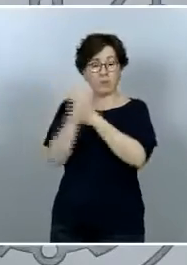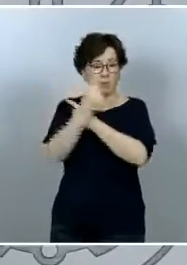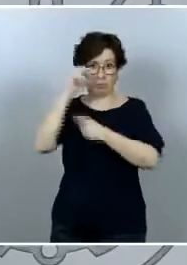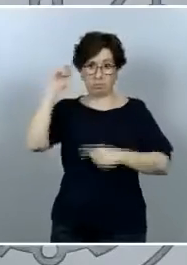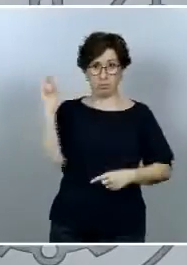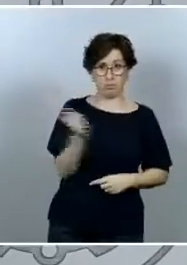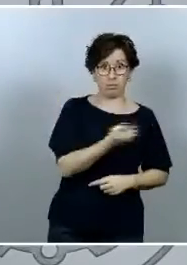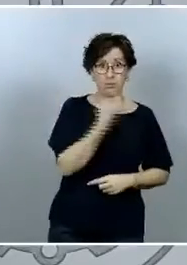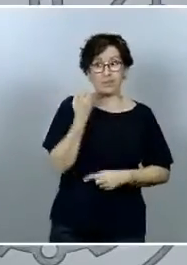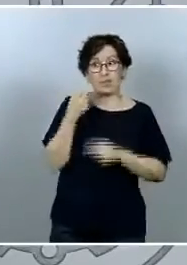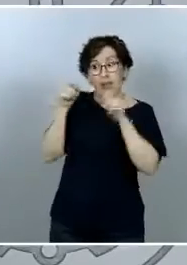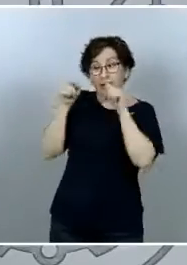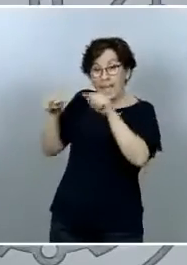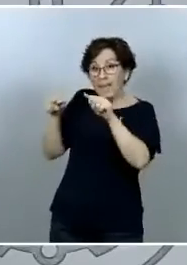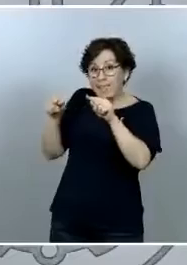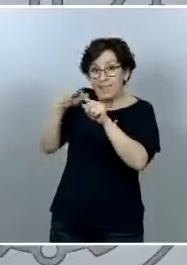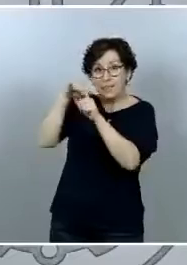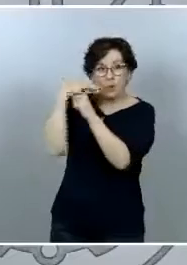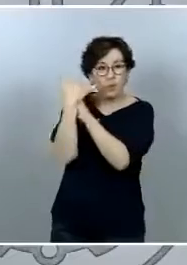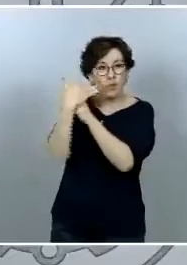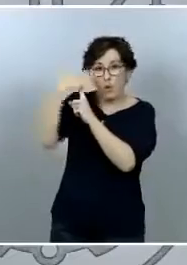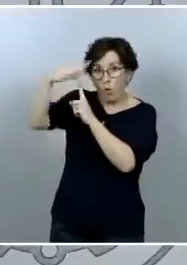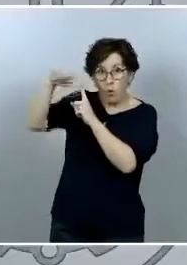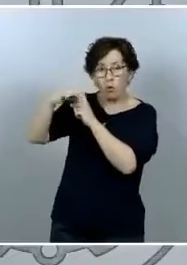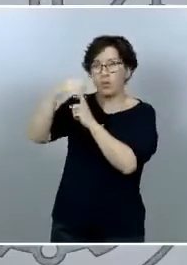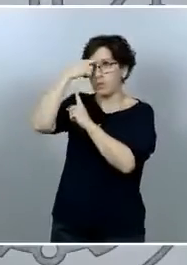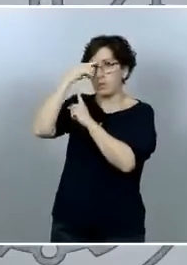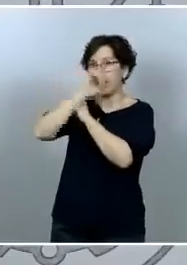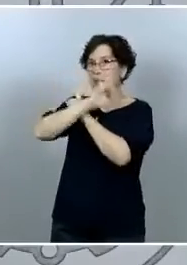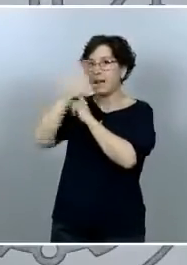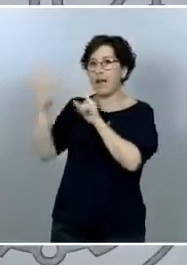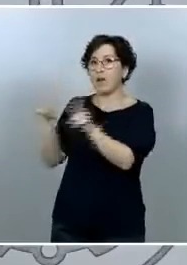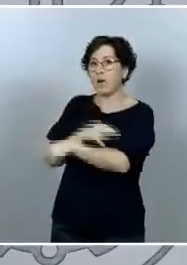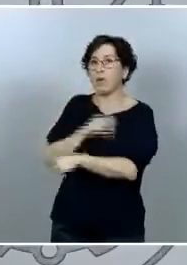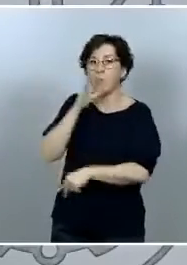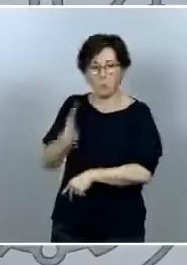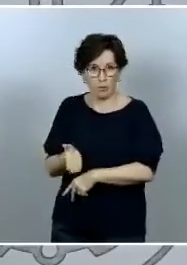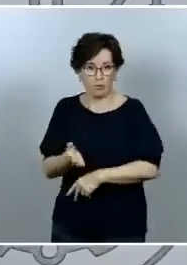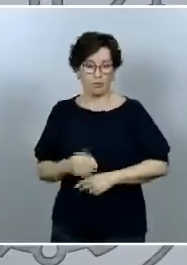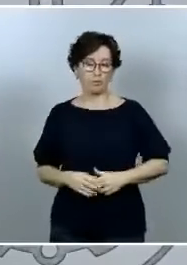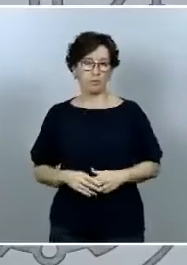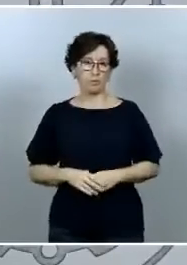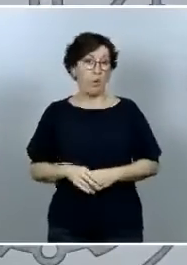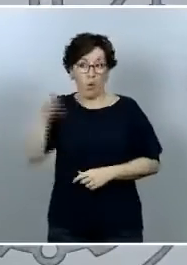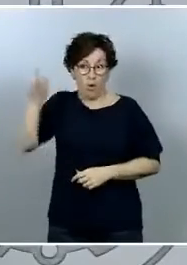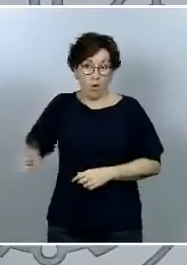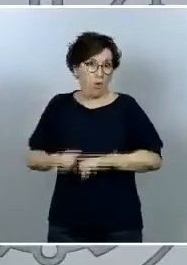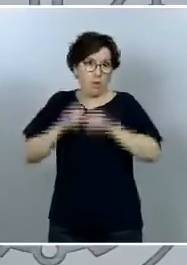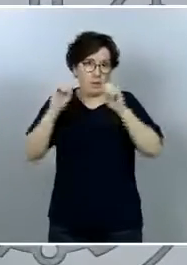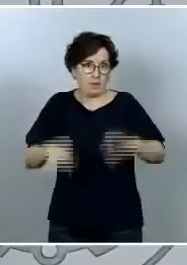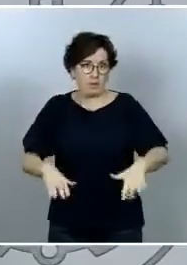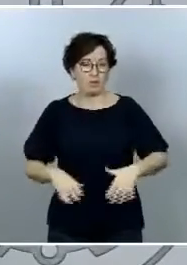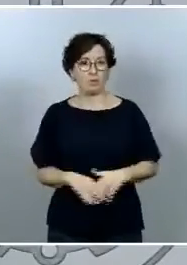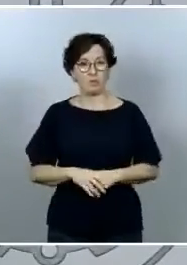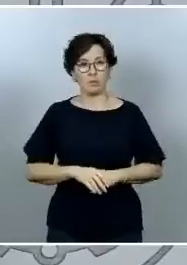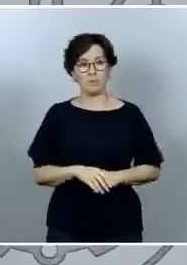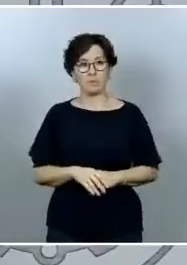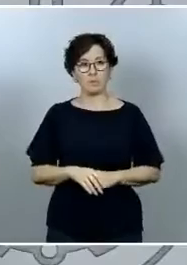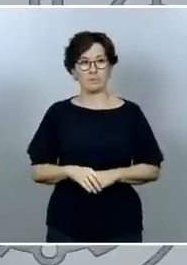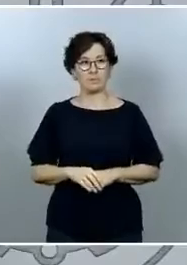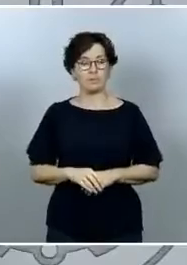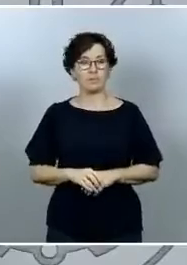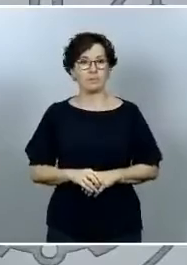contexto y solo en ese contexto donde hay que situar este cese o esta dimisión de esta persona de la que usted